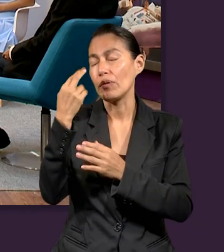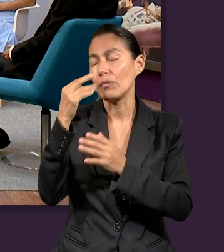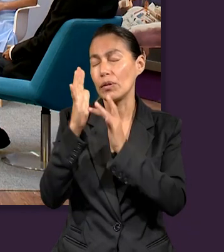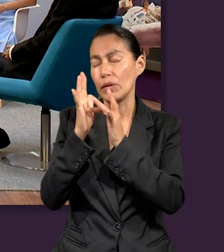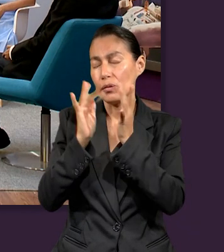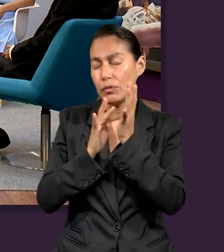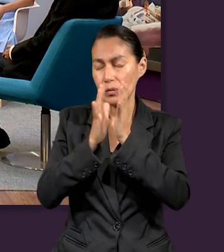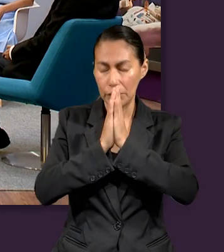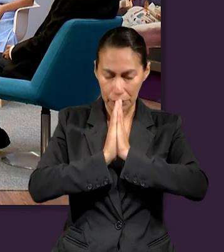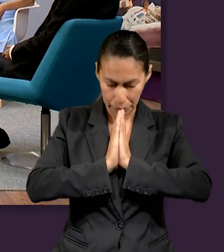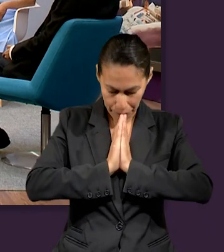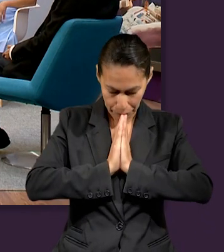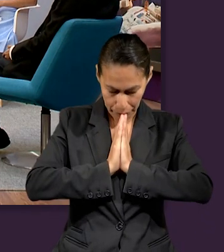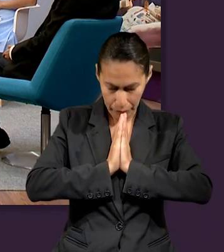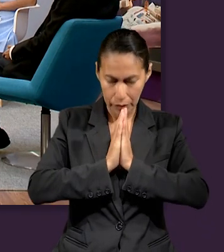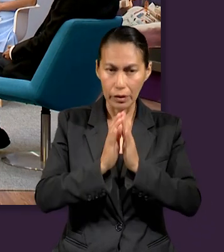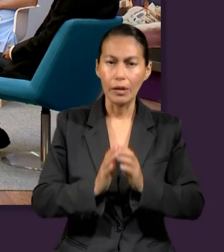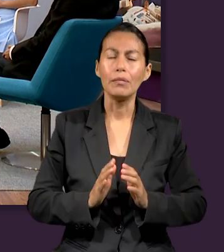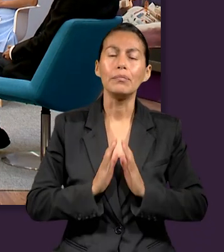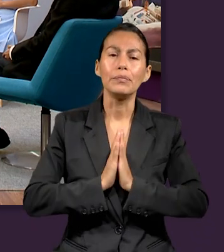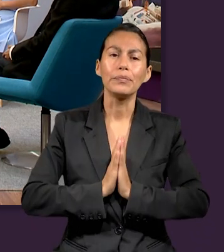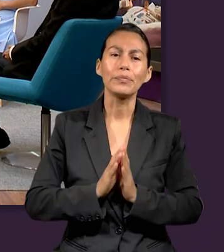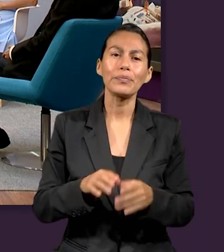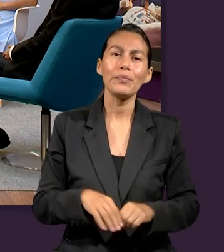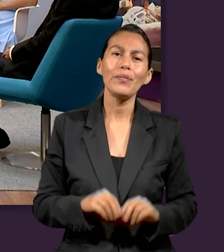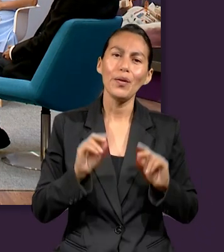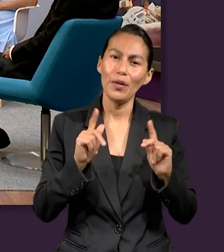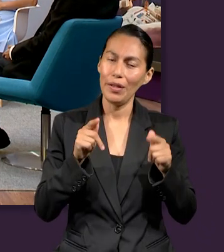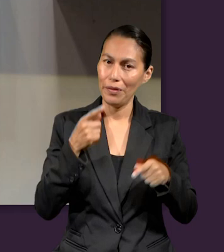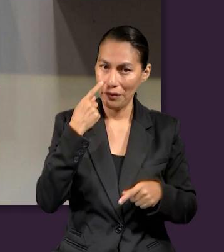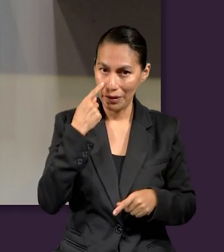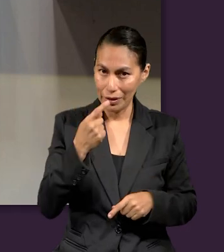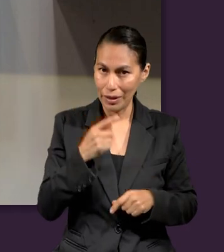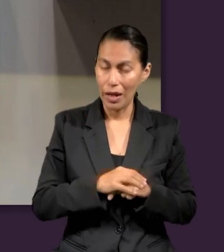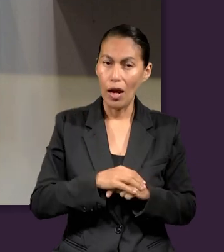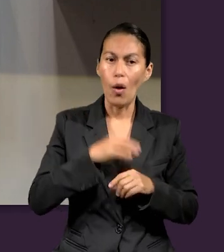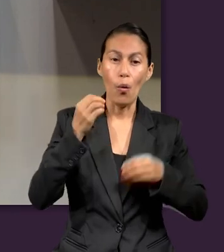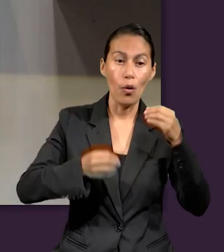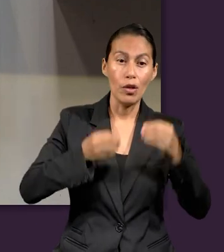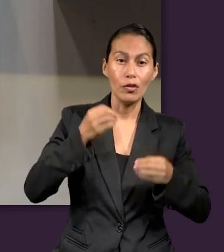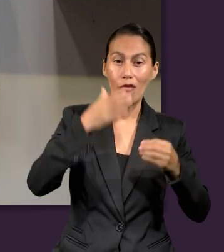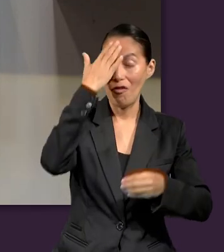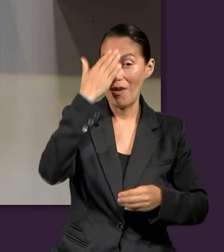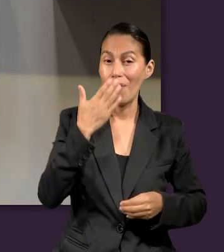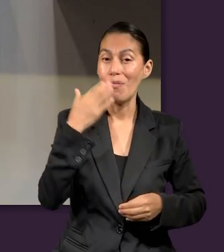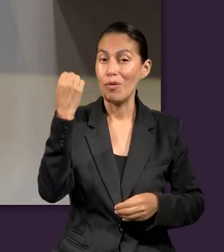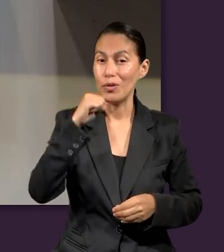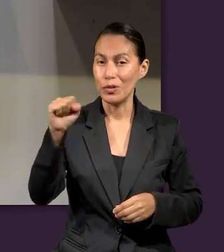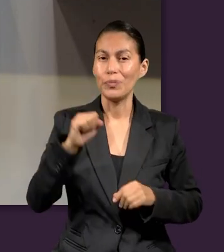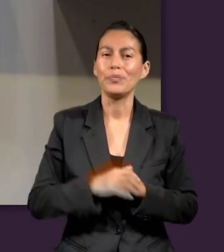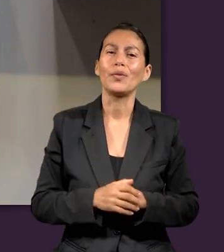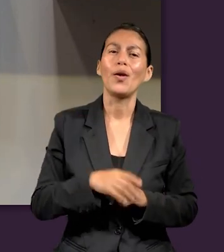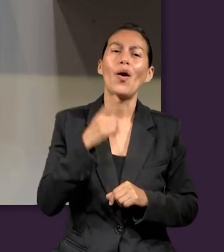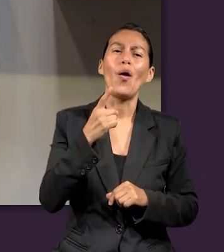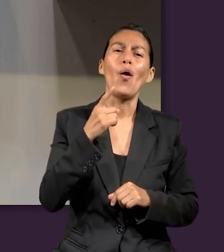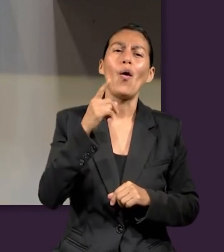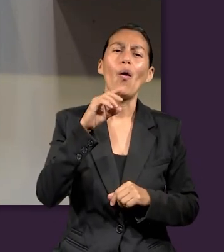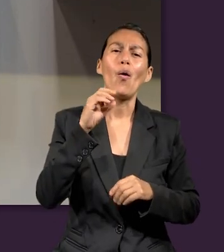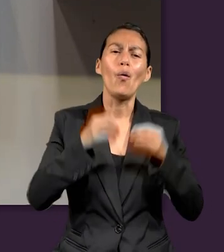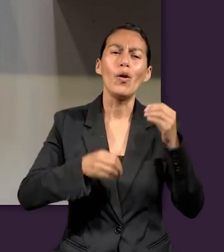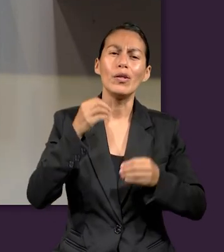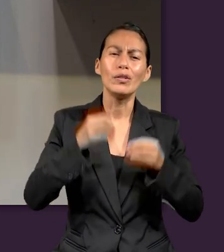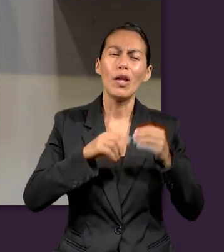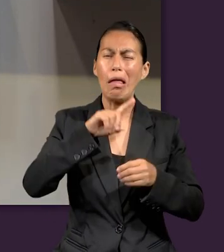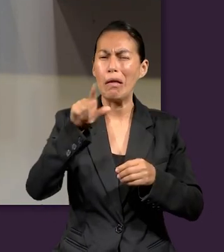Amén. Fíjense que hay juicios que han sido famosos en la historia, porque hay muchos juicios. Hay uno muy famoso después de la